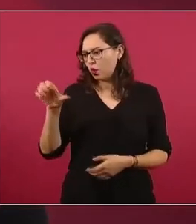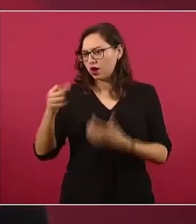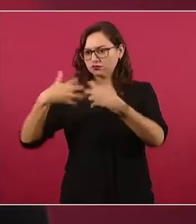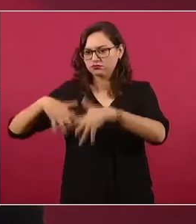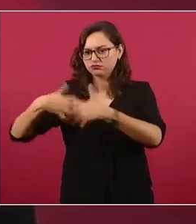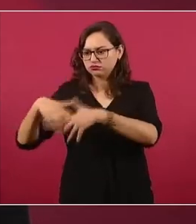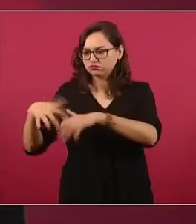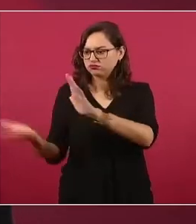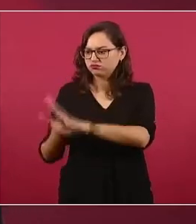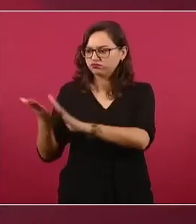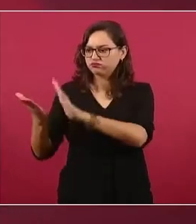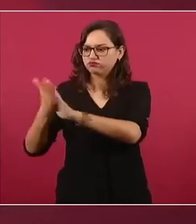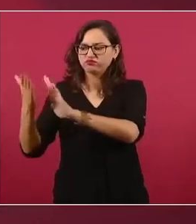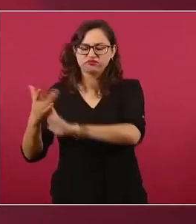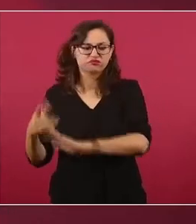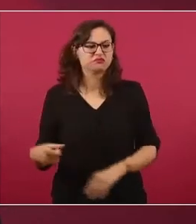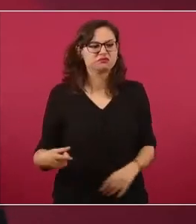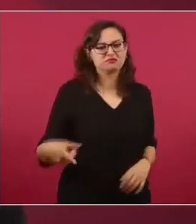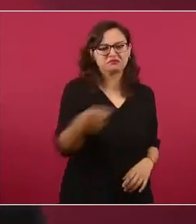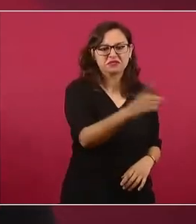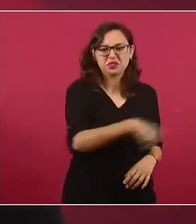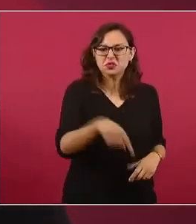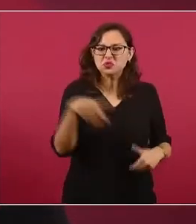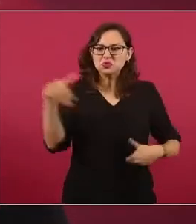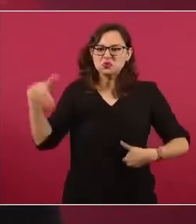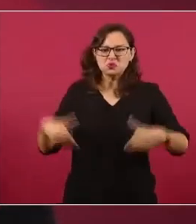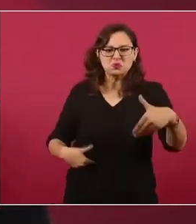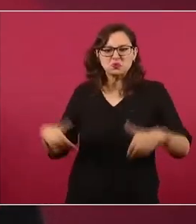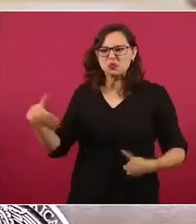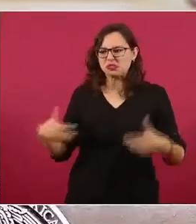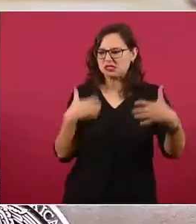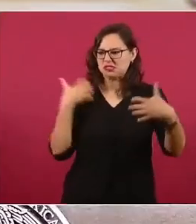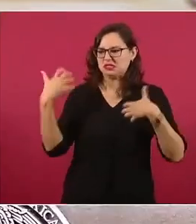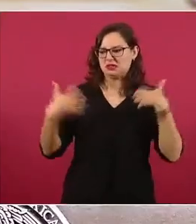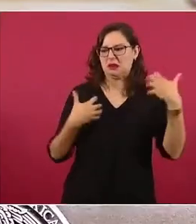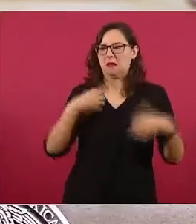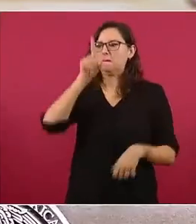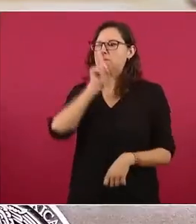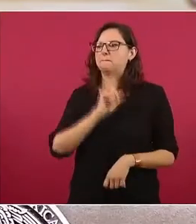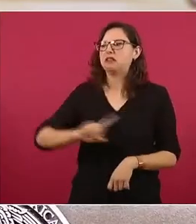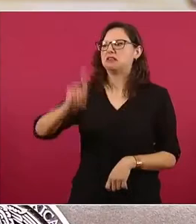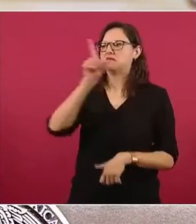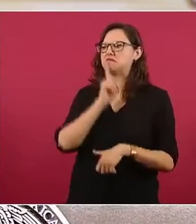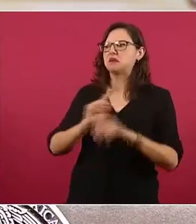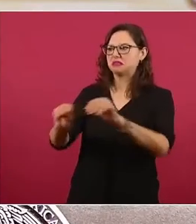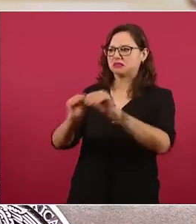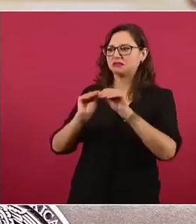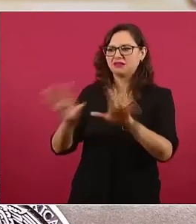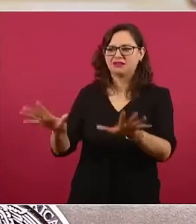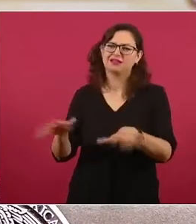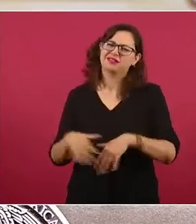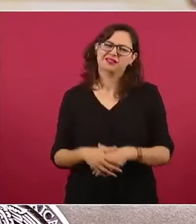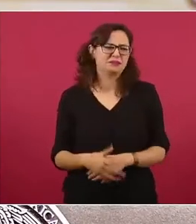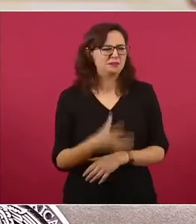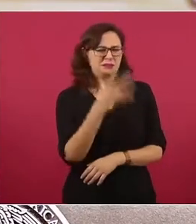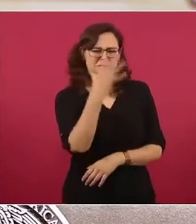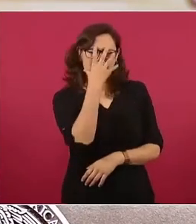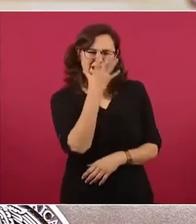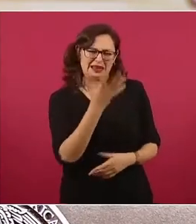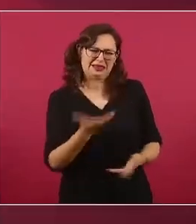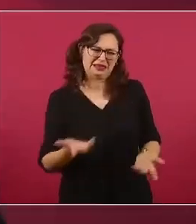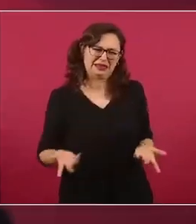Bocas, que no le importa ser el oso, con mentiras obvias, con tal de pegarle al gobierno.